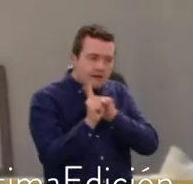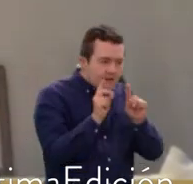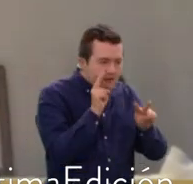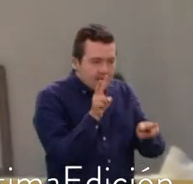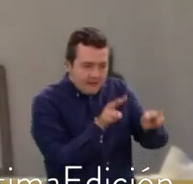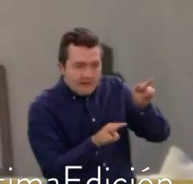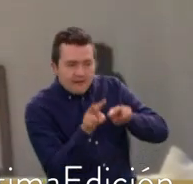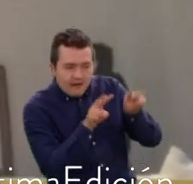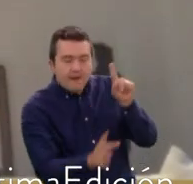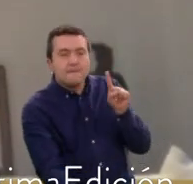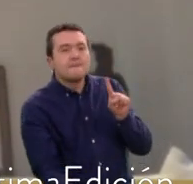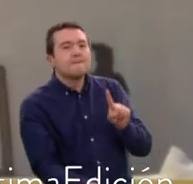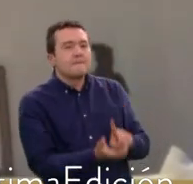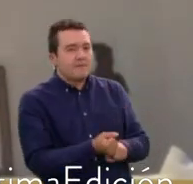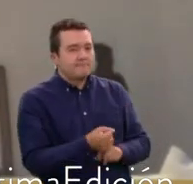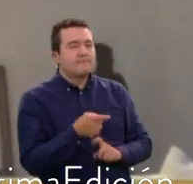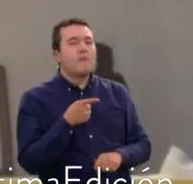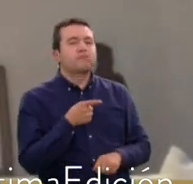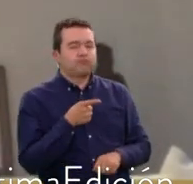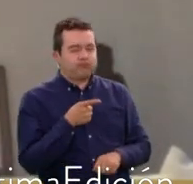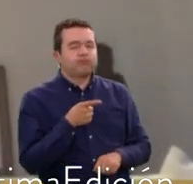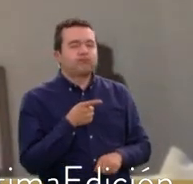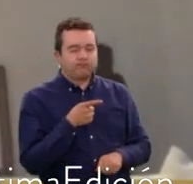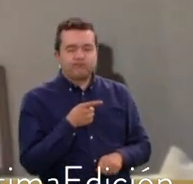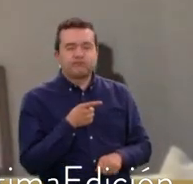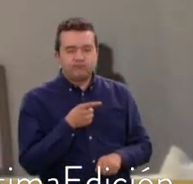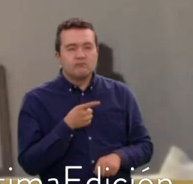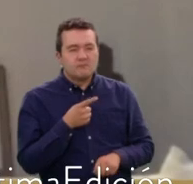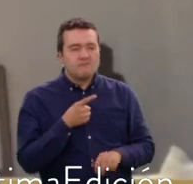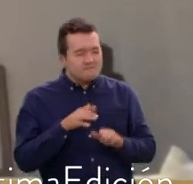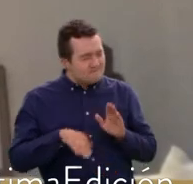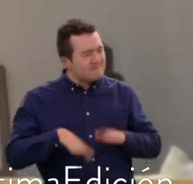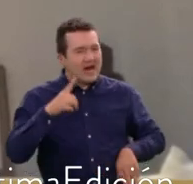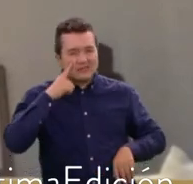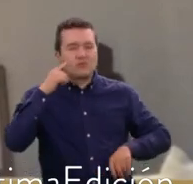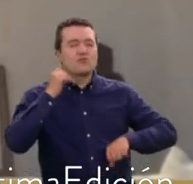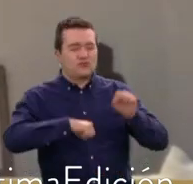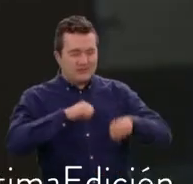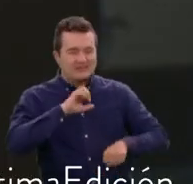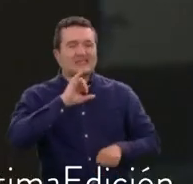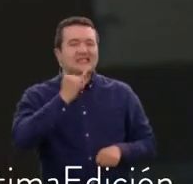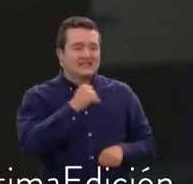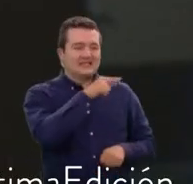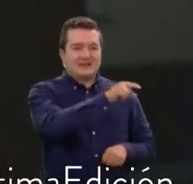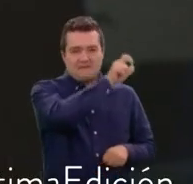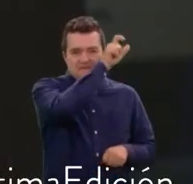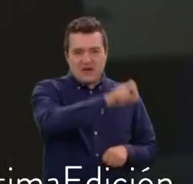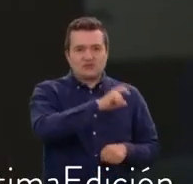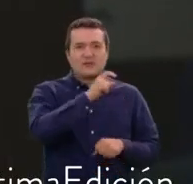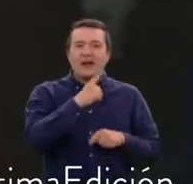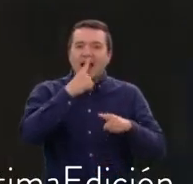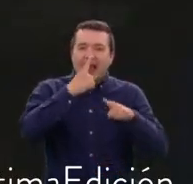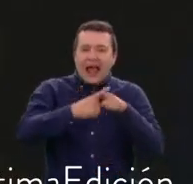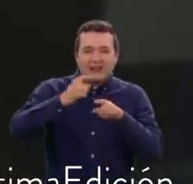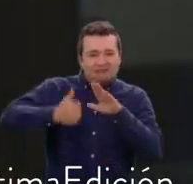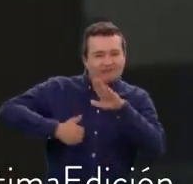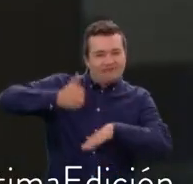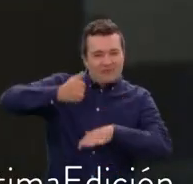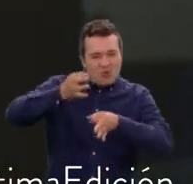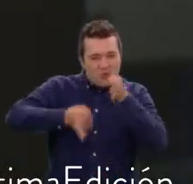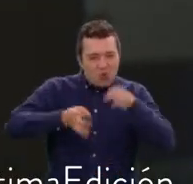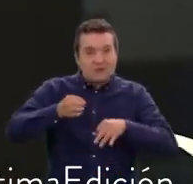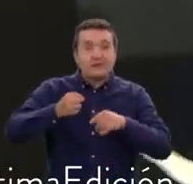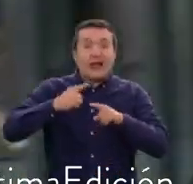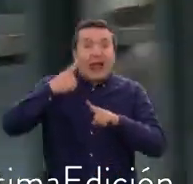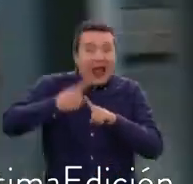existen serios indicios que permiten concluir de la participación del ex magistrado y expresidente de la